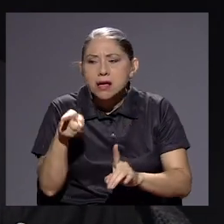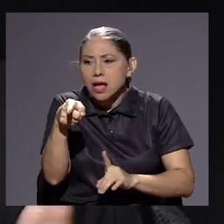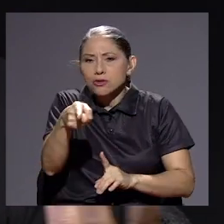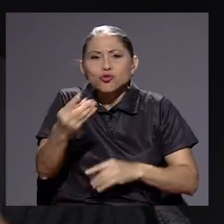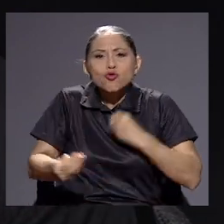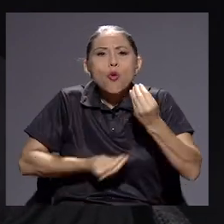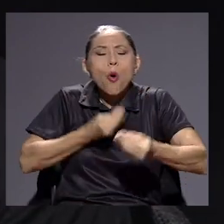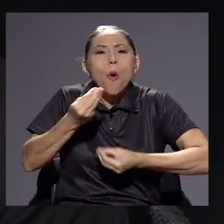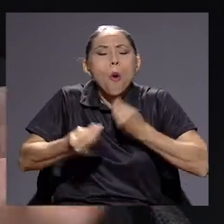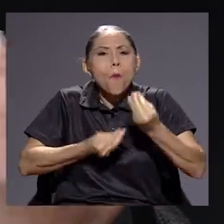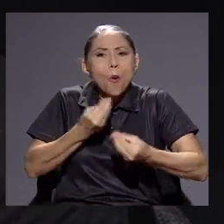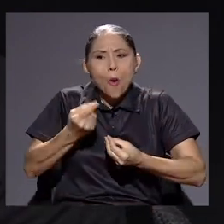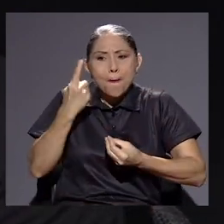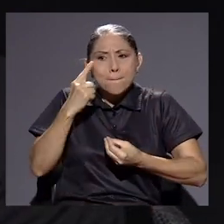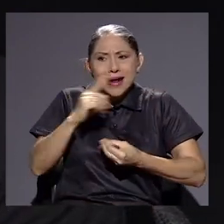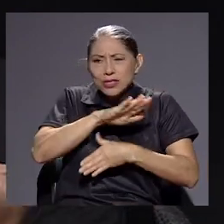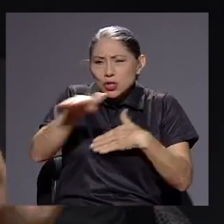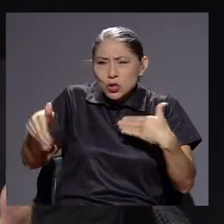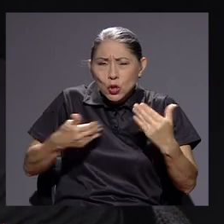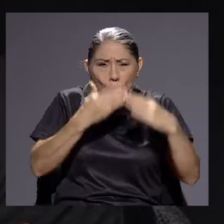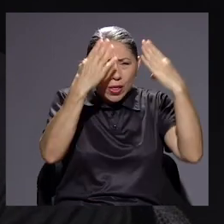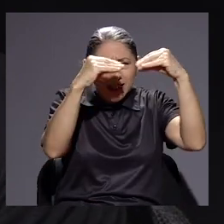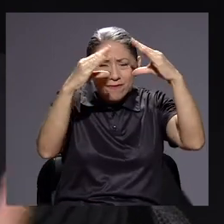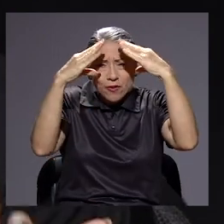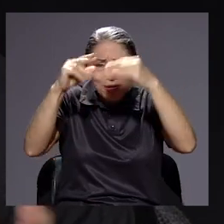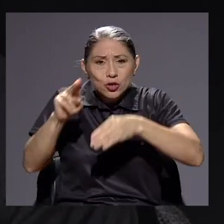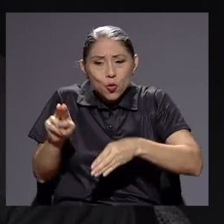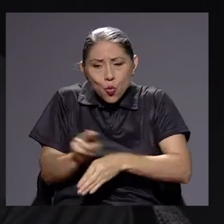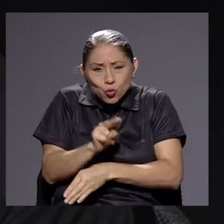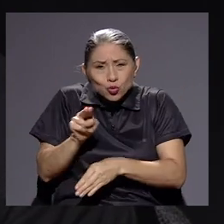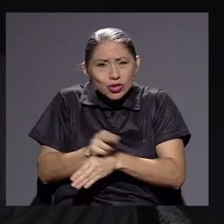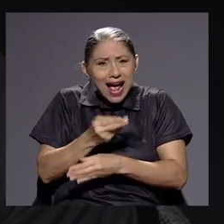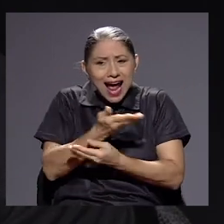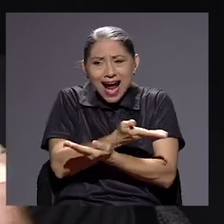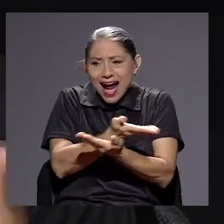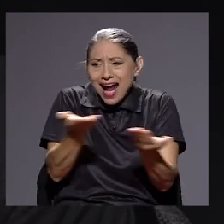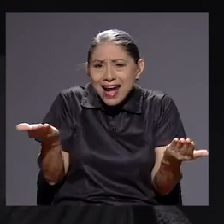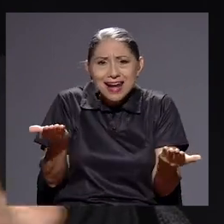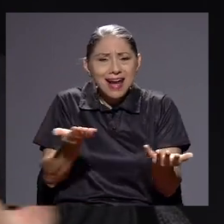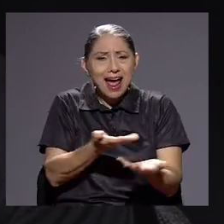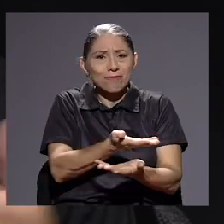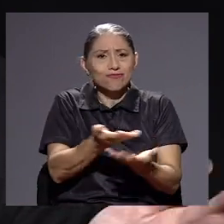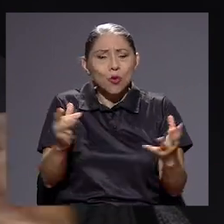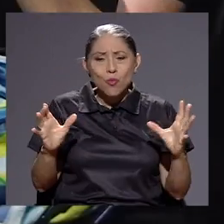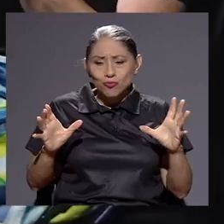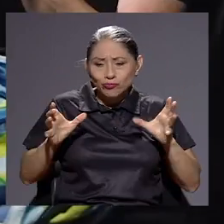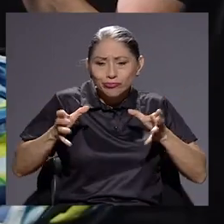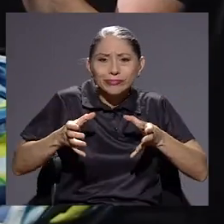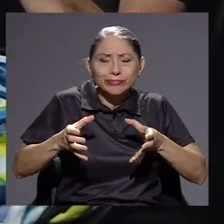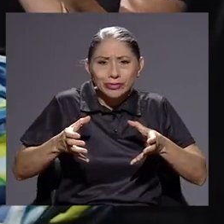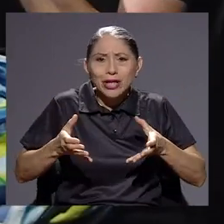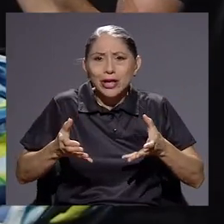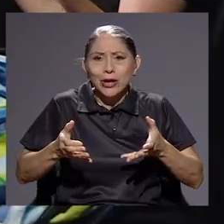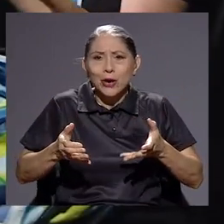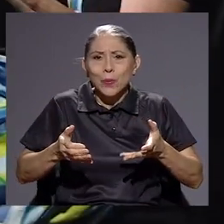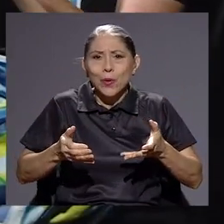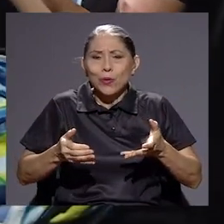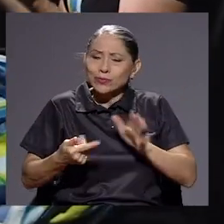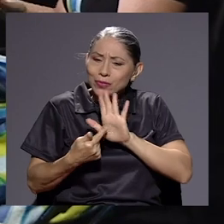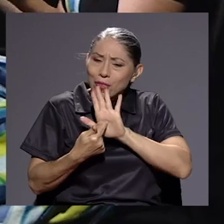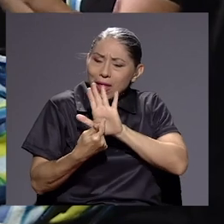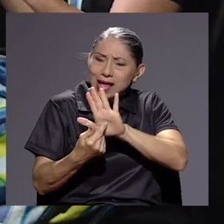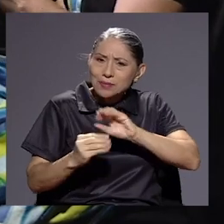tienen entre ellos mismos, usarla... este... ¿cómo se llama? Pasarla,